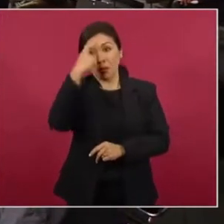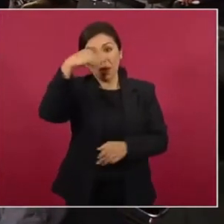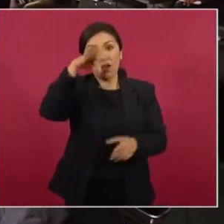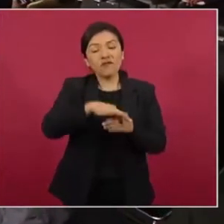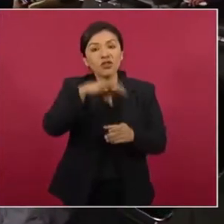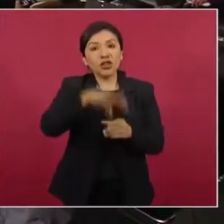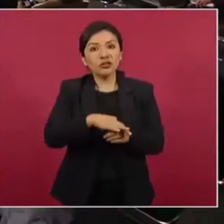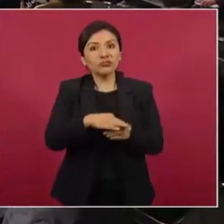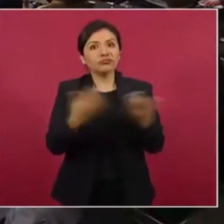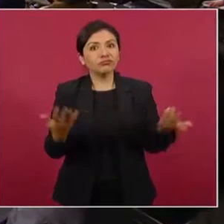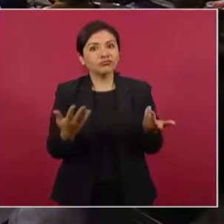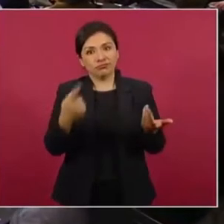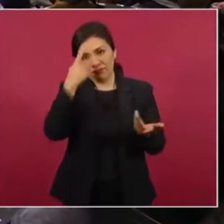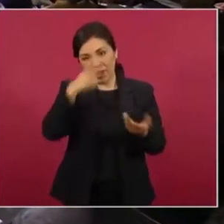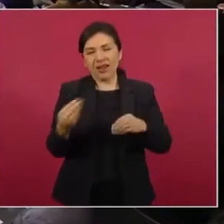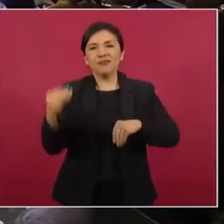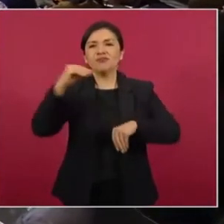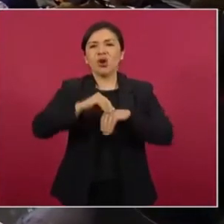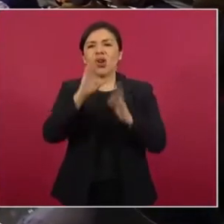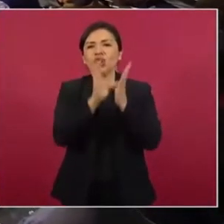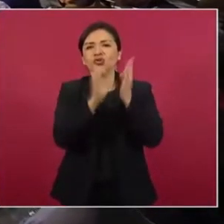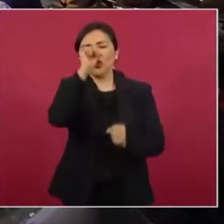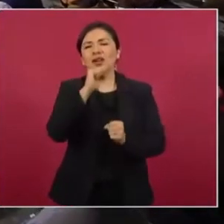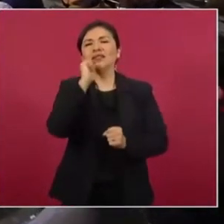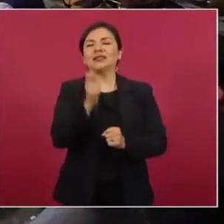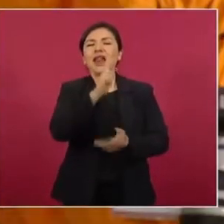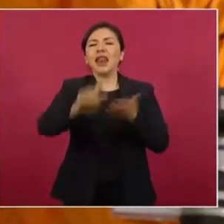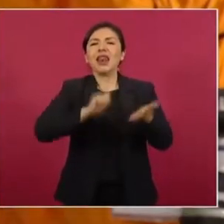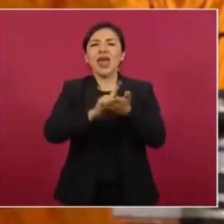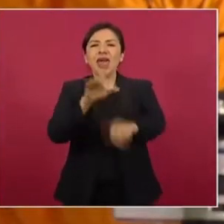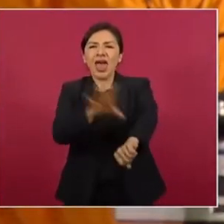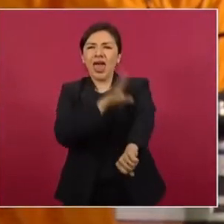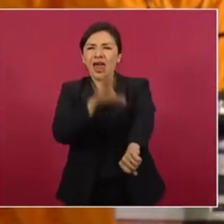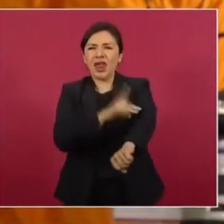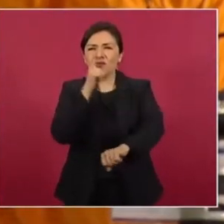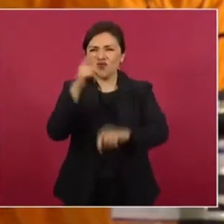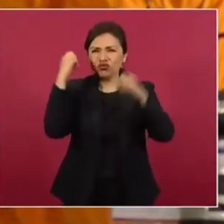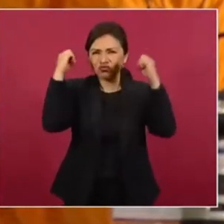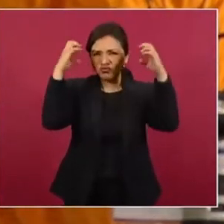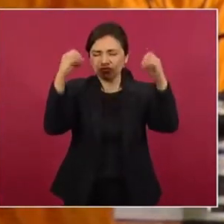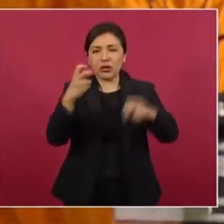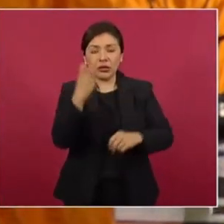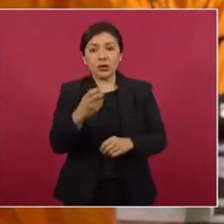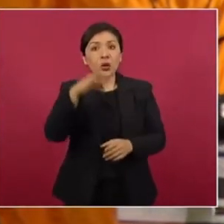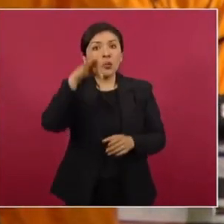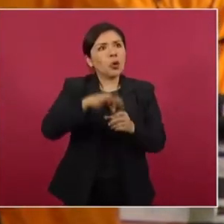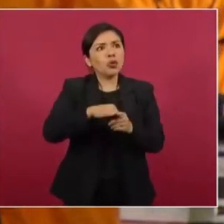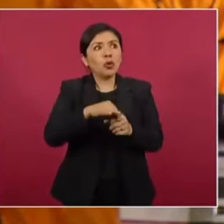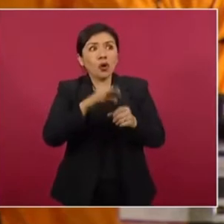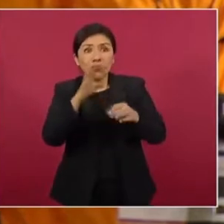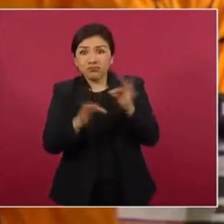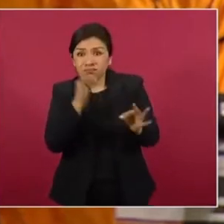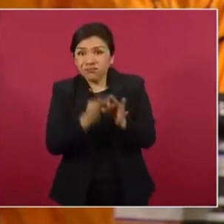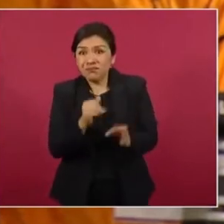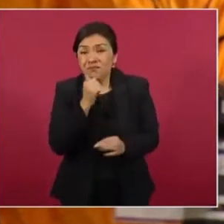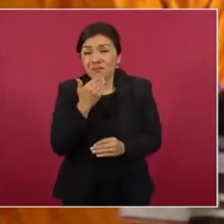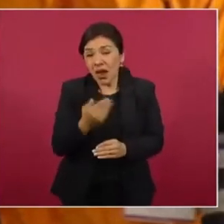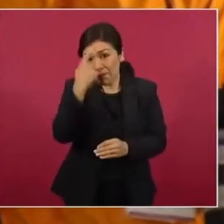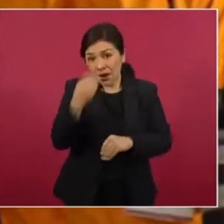votación de la inconstitucionalidad de la ley eléctrica. Si bien no se lograron los votos suficientes para declararla